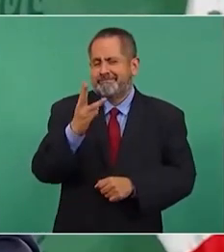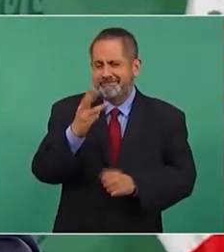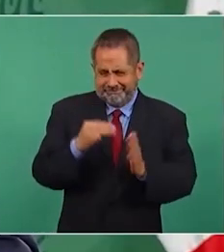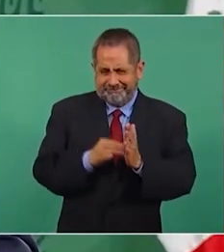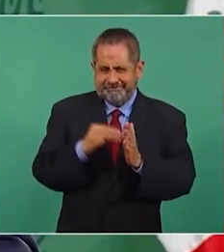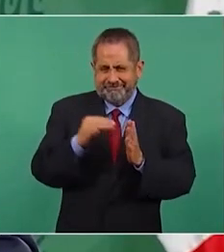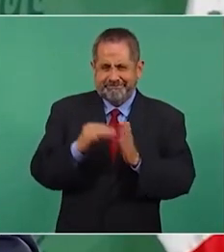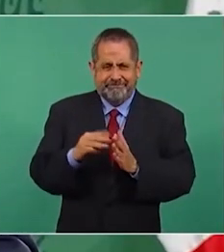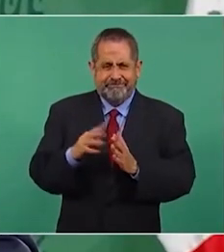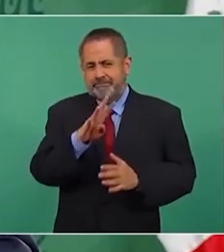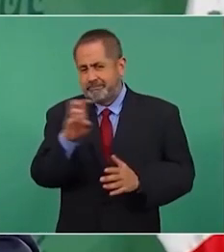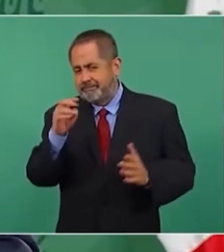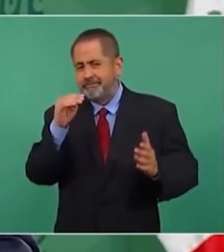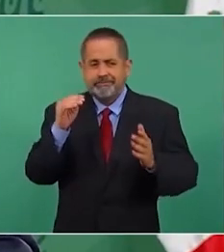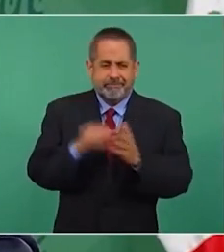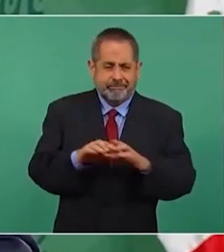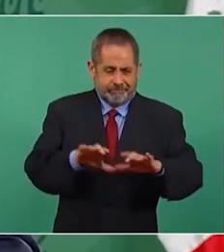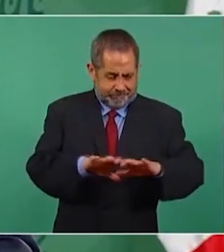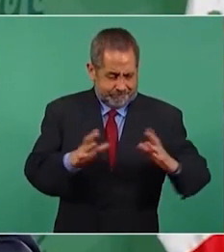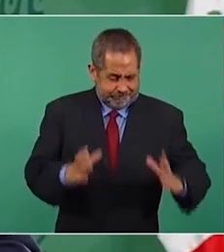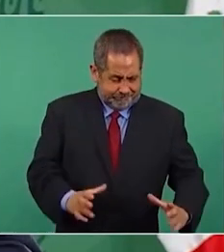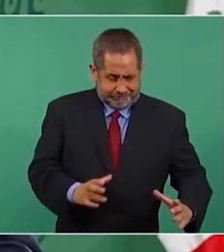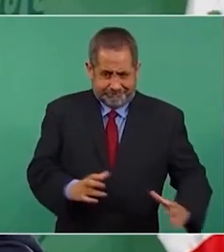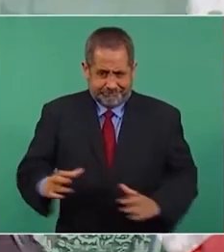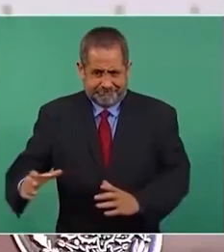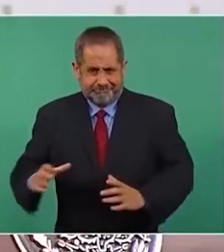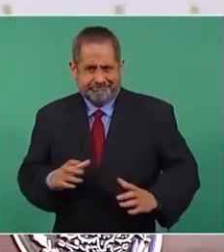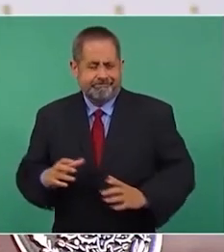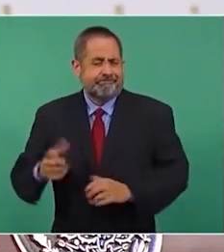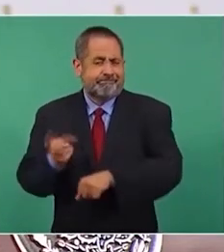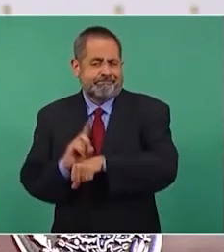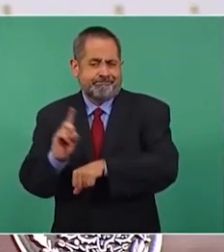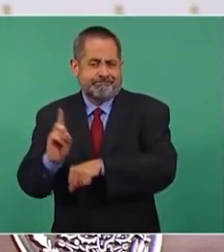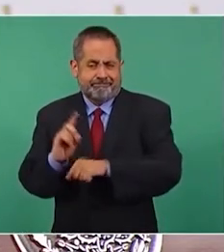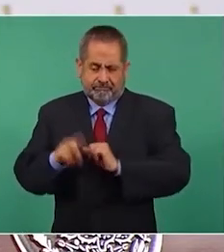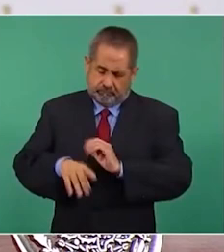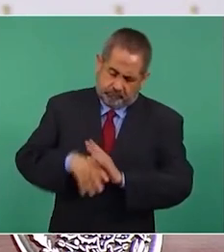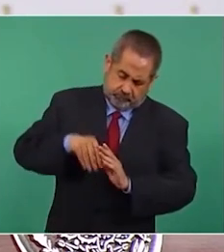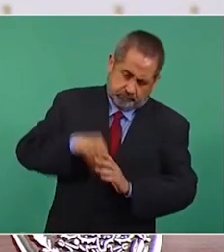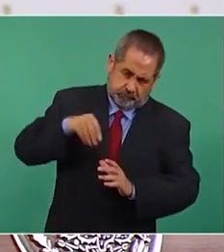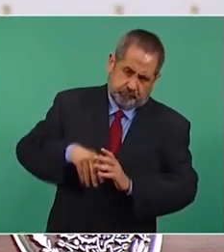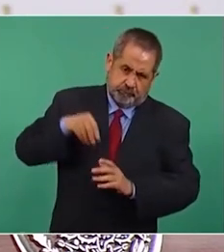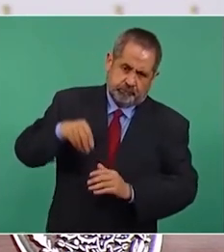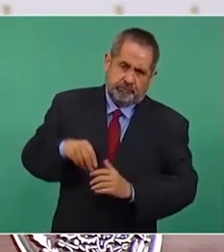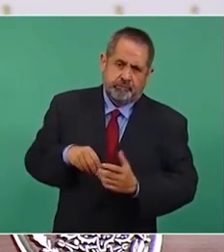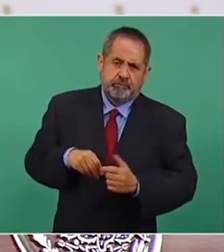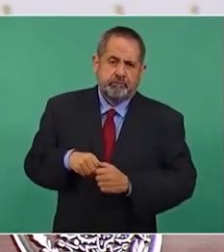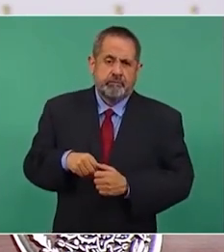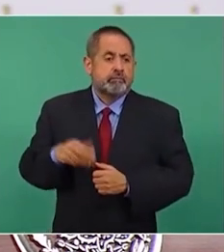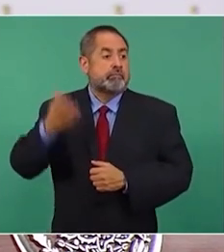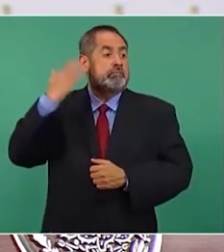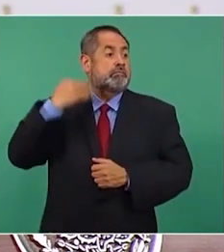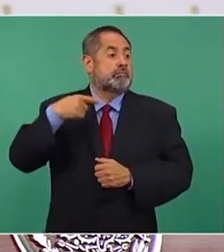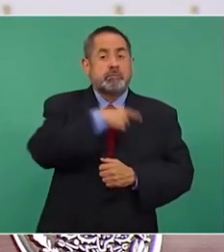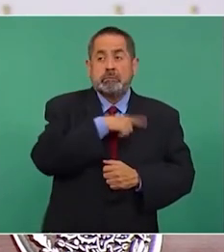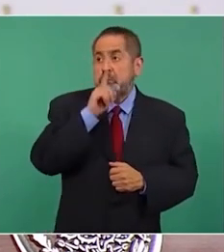cuatrocientos mil barriles diarios pero ahí no había ambientalistas